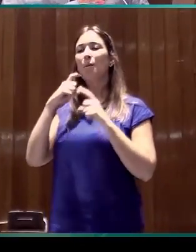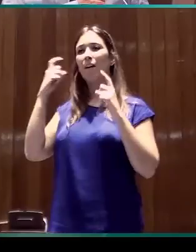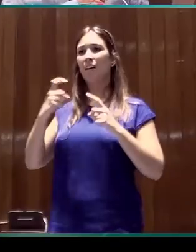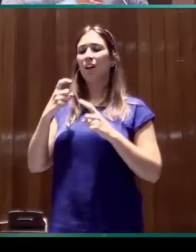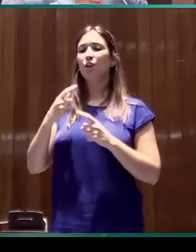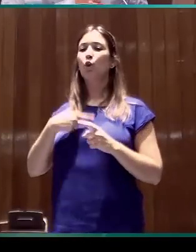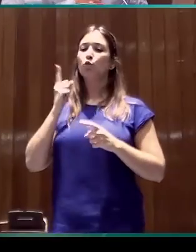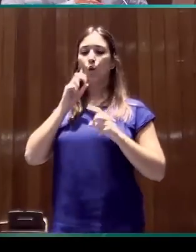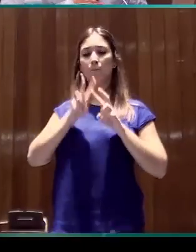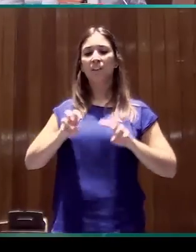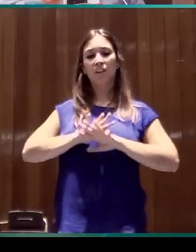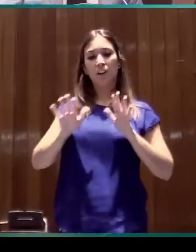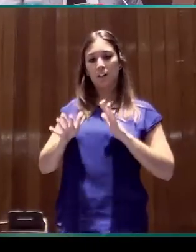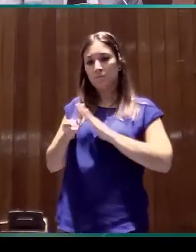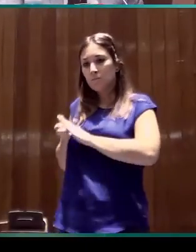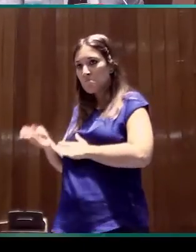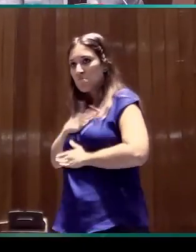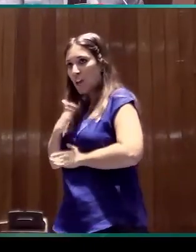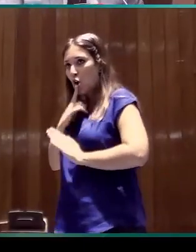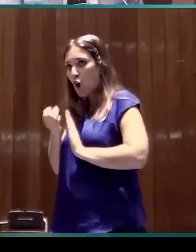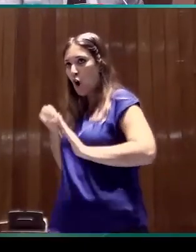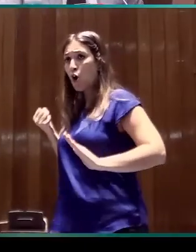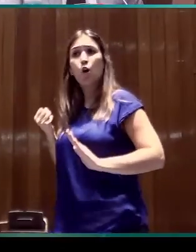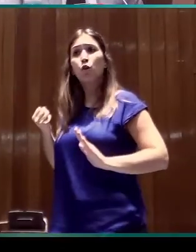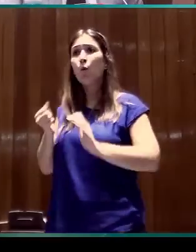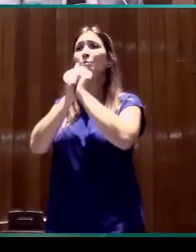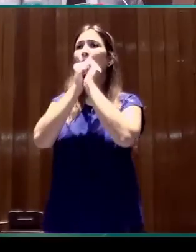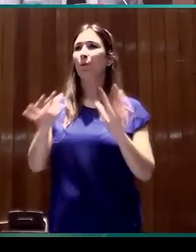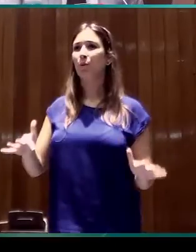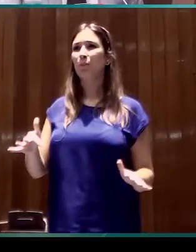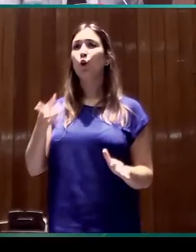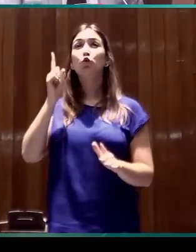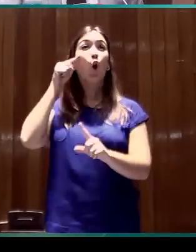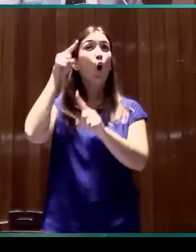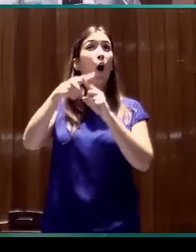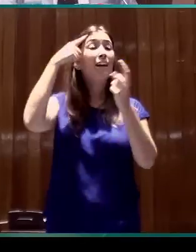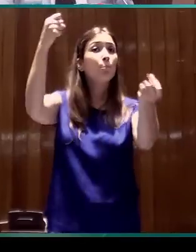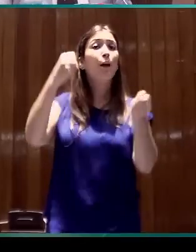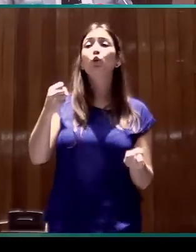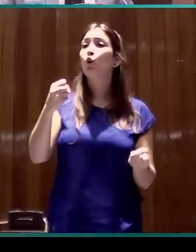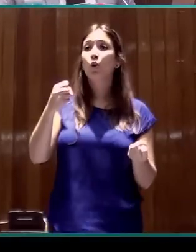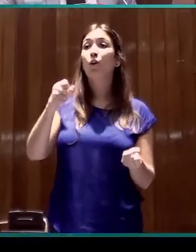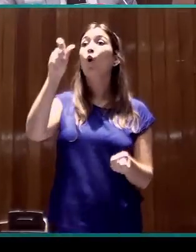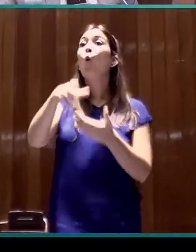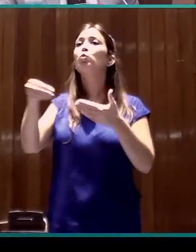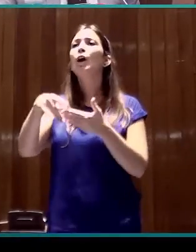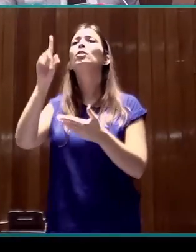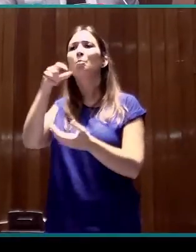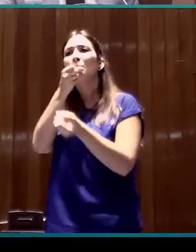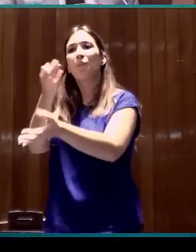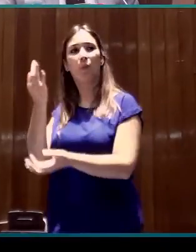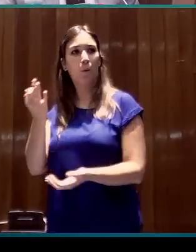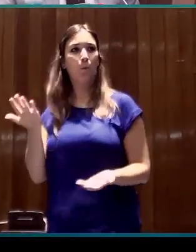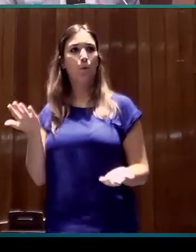nuestros resultados para no especialistas. En primer lugar, como decía, para los usuarios de la misma lengua,